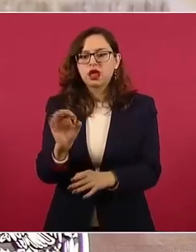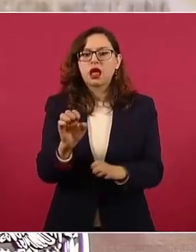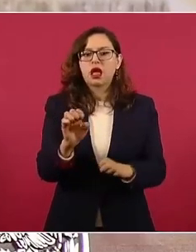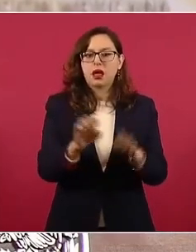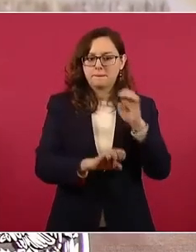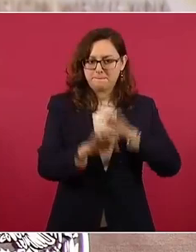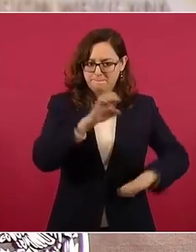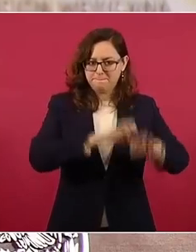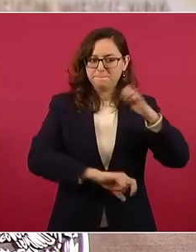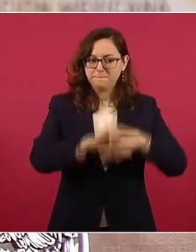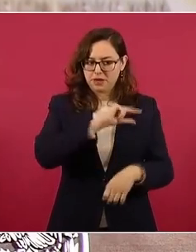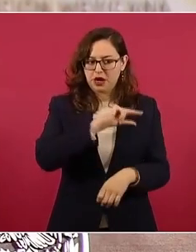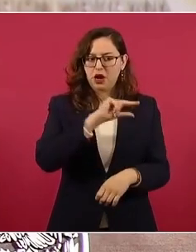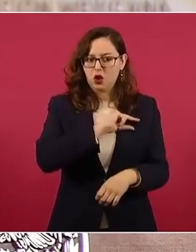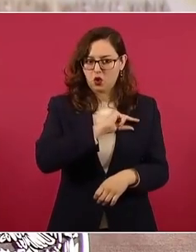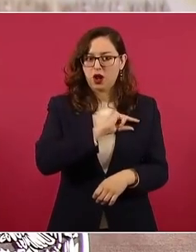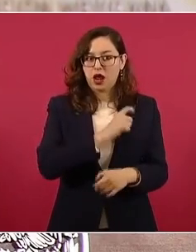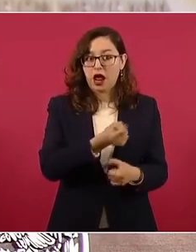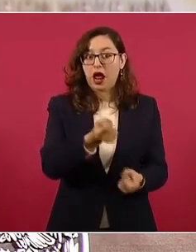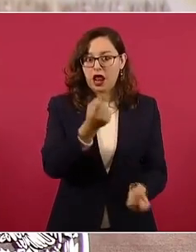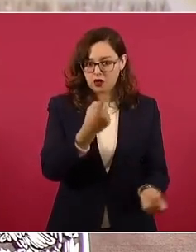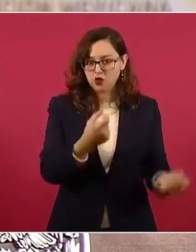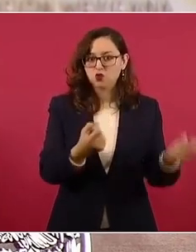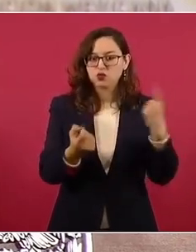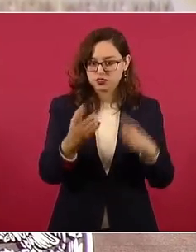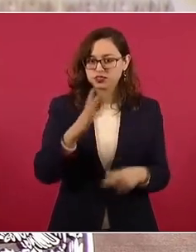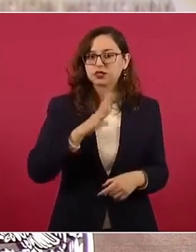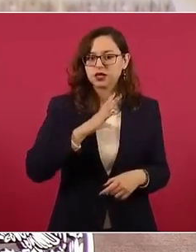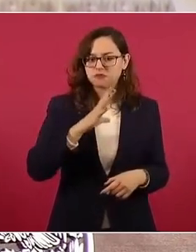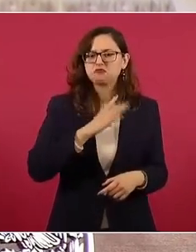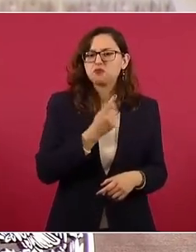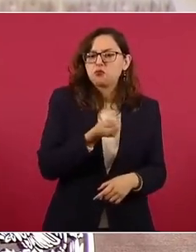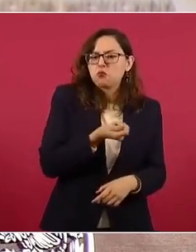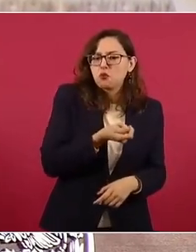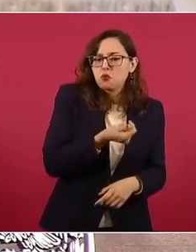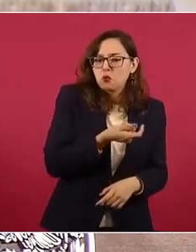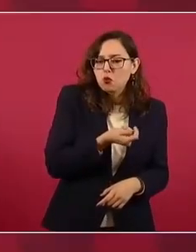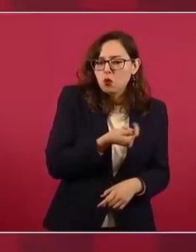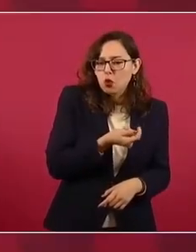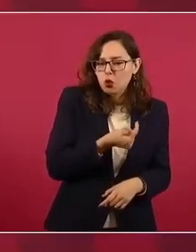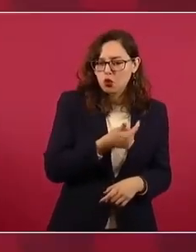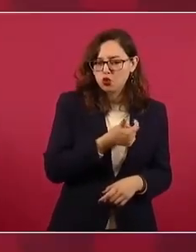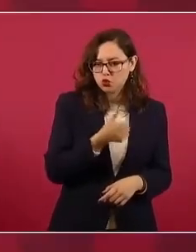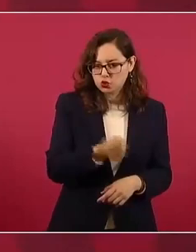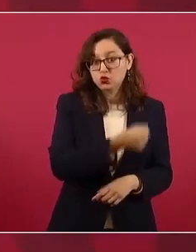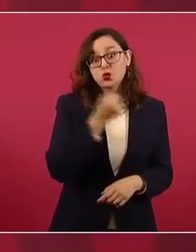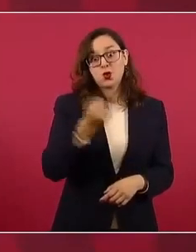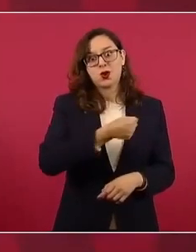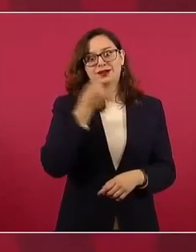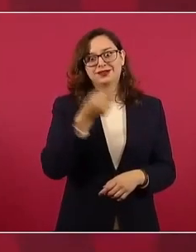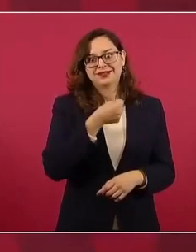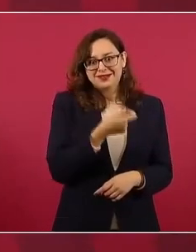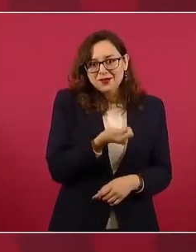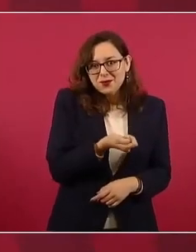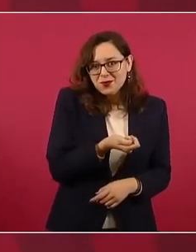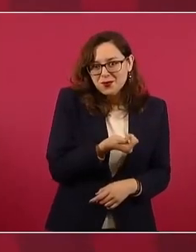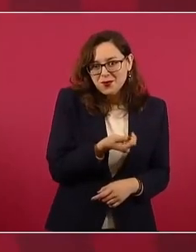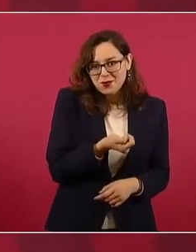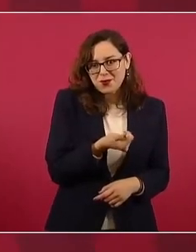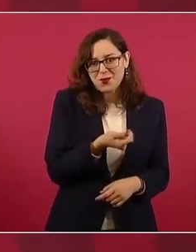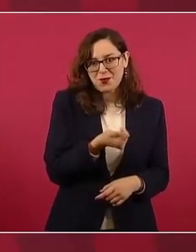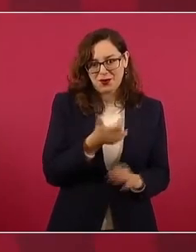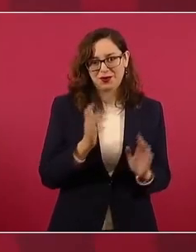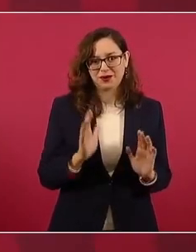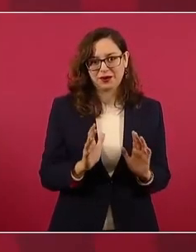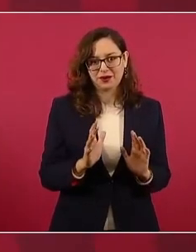empresas particulares. Digo afortunadamente porque si hubiesen entregado más concesiones para